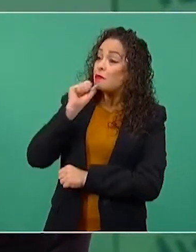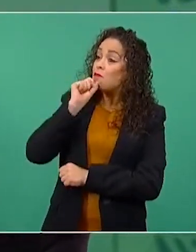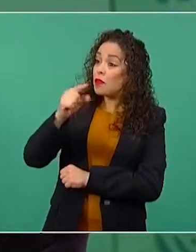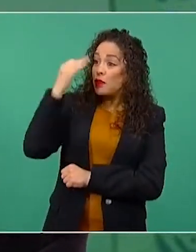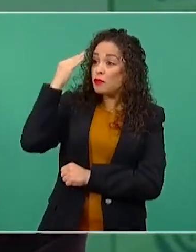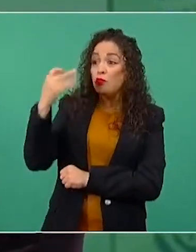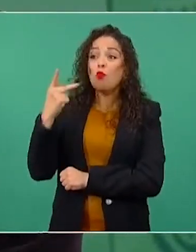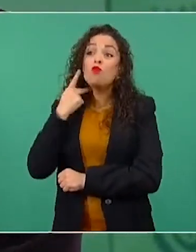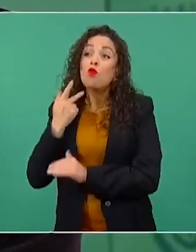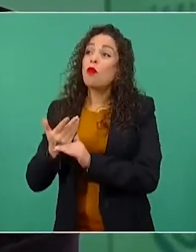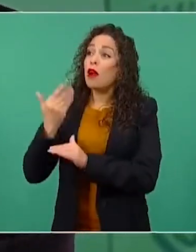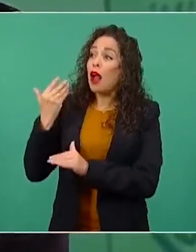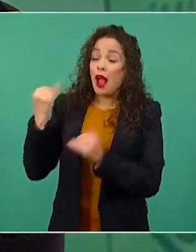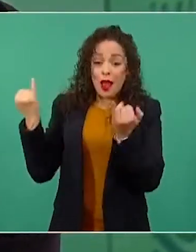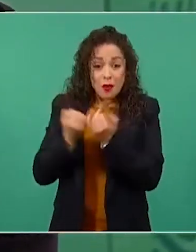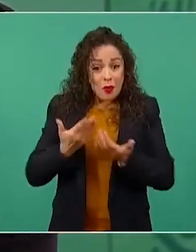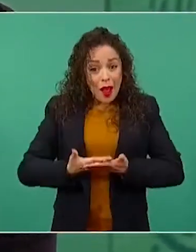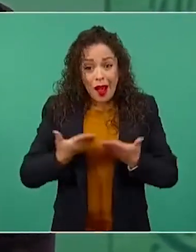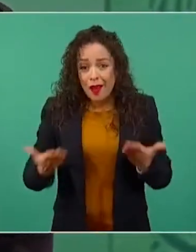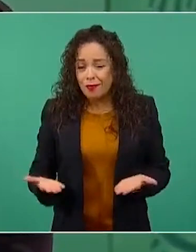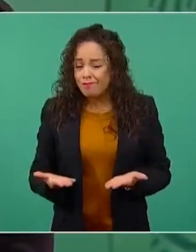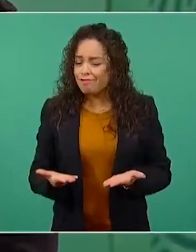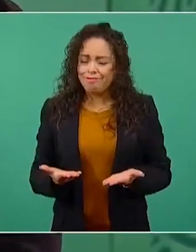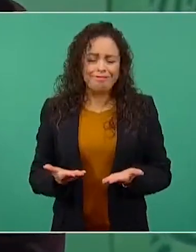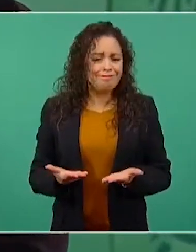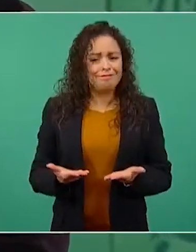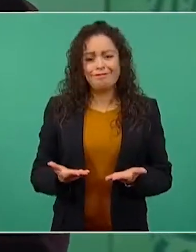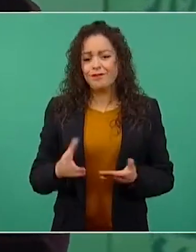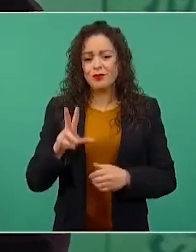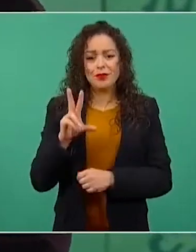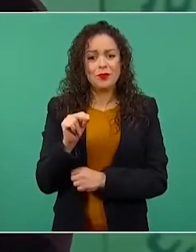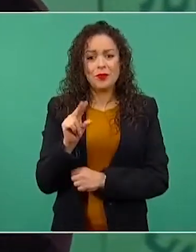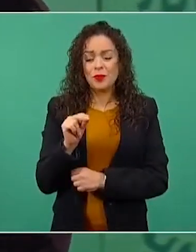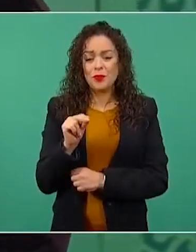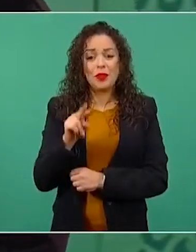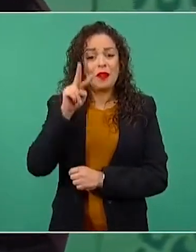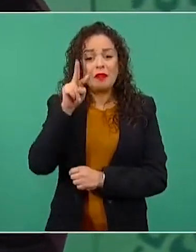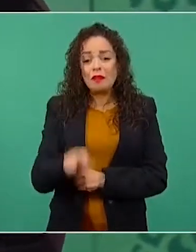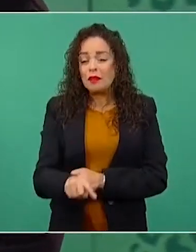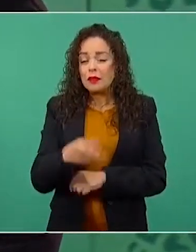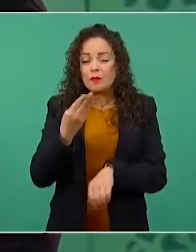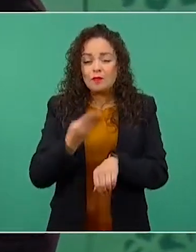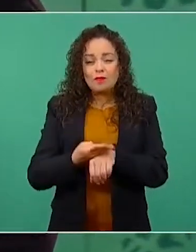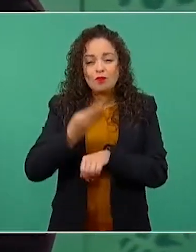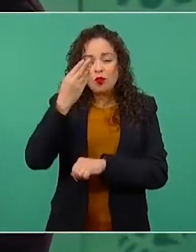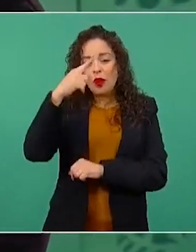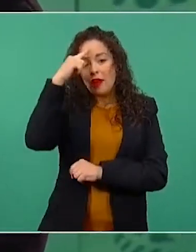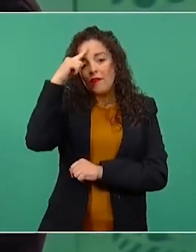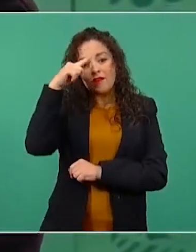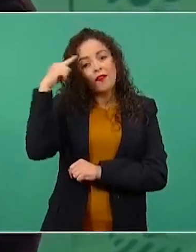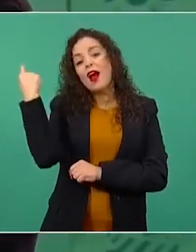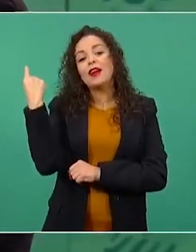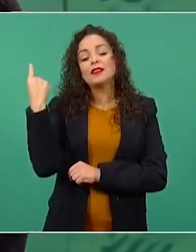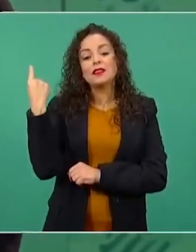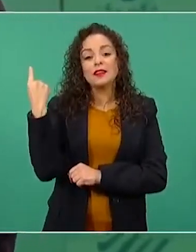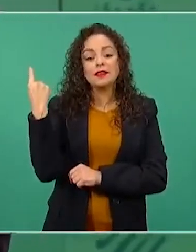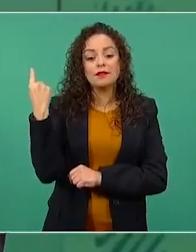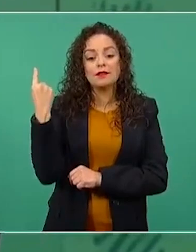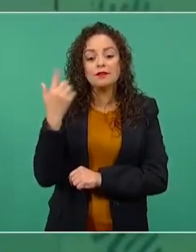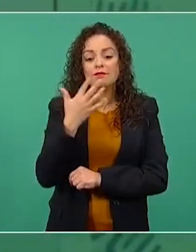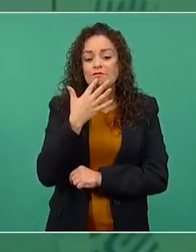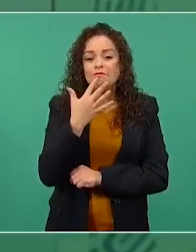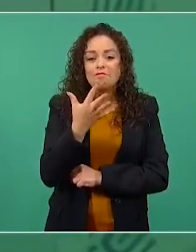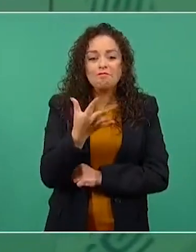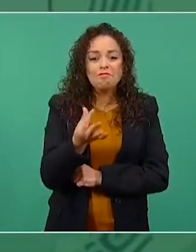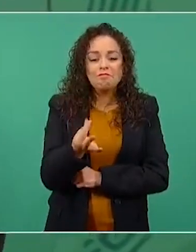Y es muy sencillo, es